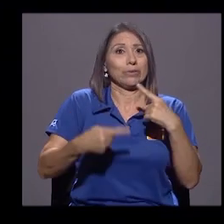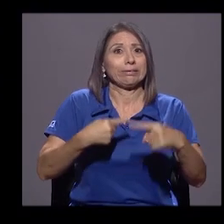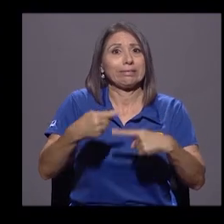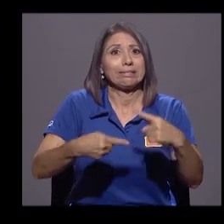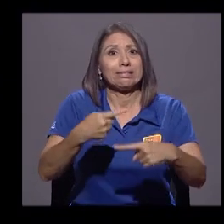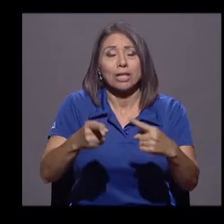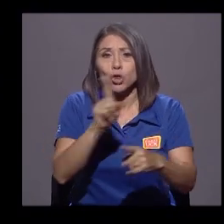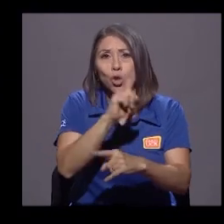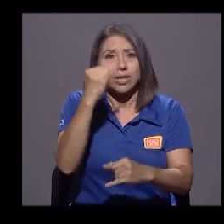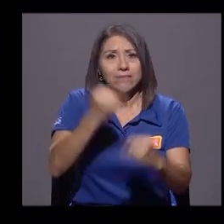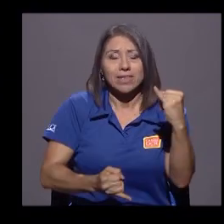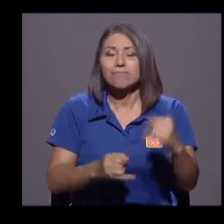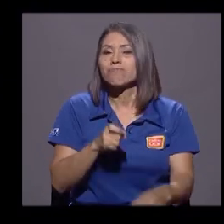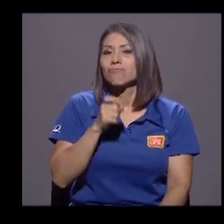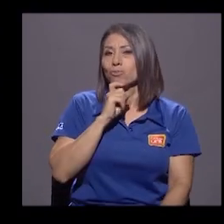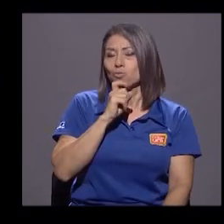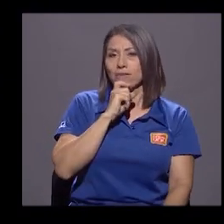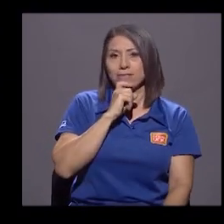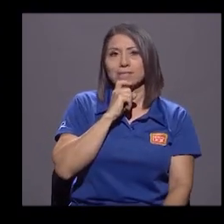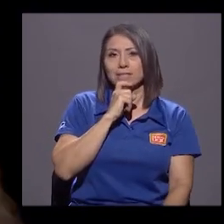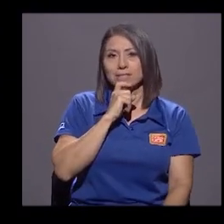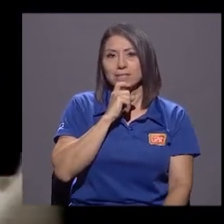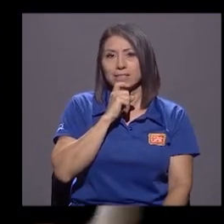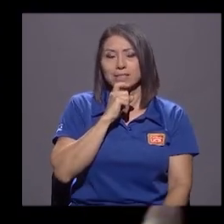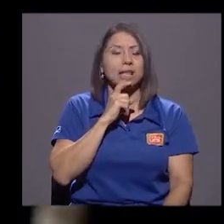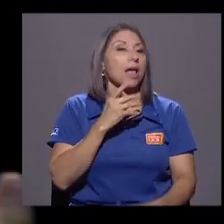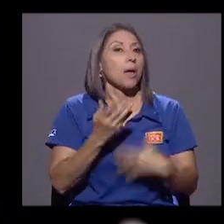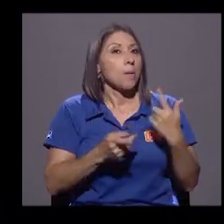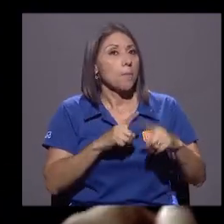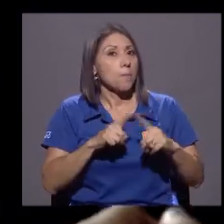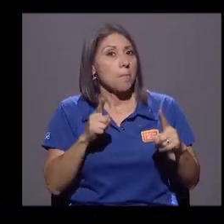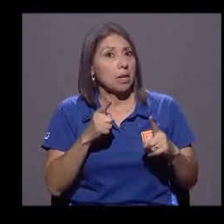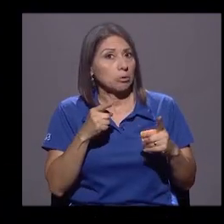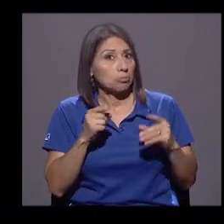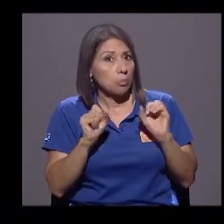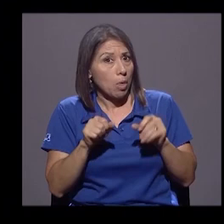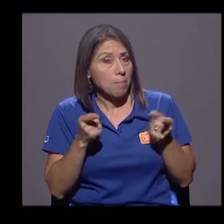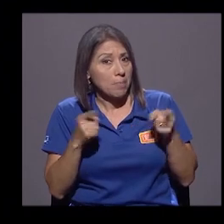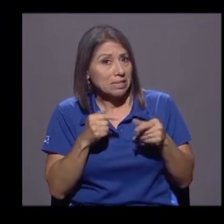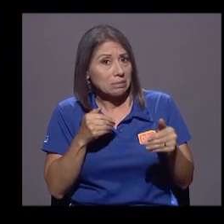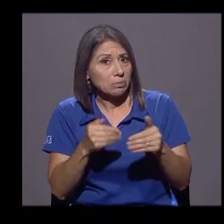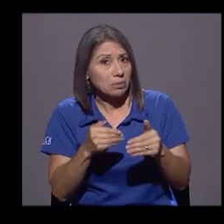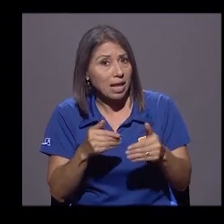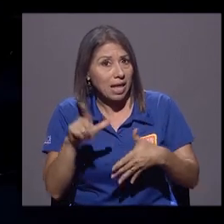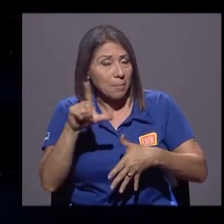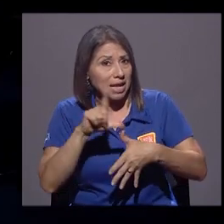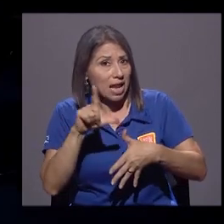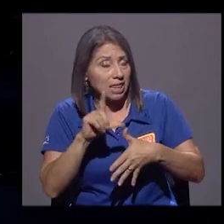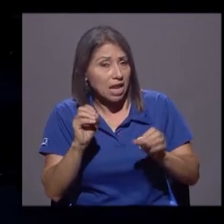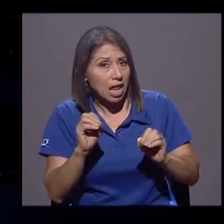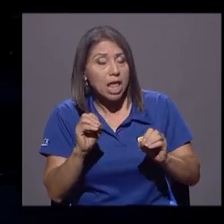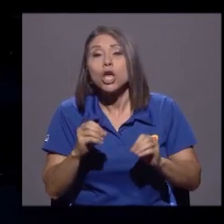difíciles, son muy difíciles. ¿Lo ve cercano en el tiempo? Entiendo, entiendo que